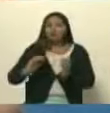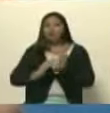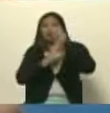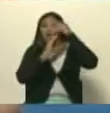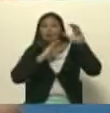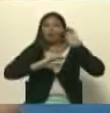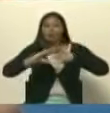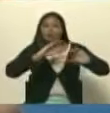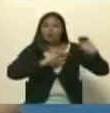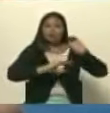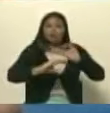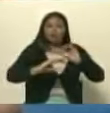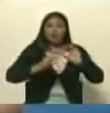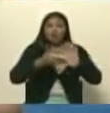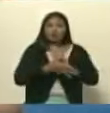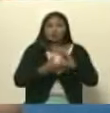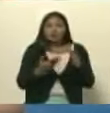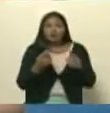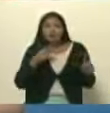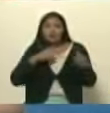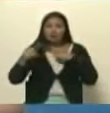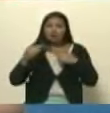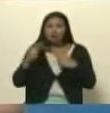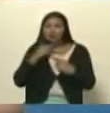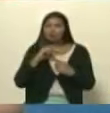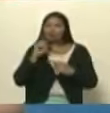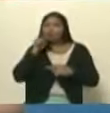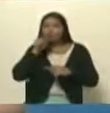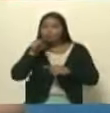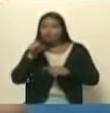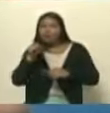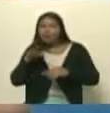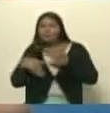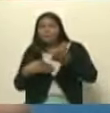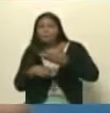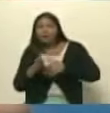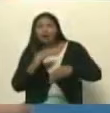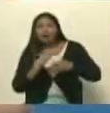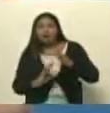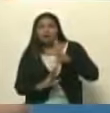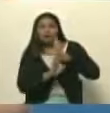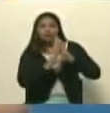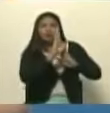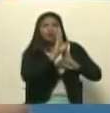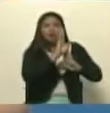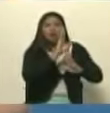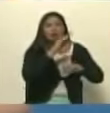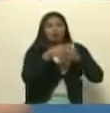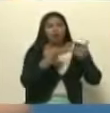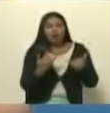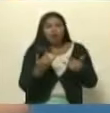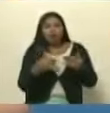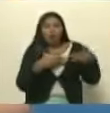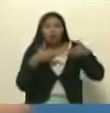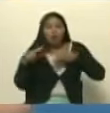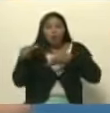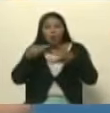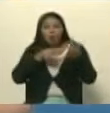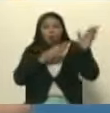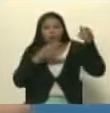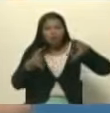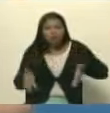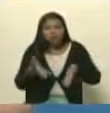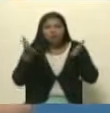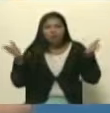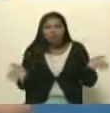hecho comunicacional, ese reto y ese desafío también viene de abajo hacia arriba, como un río, como una